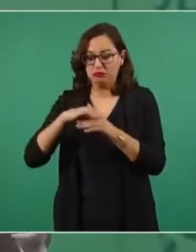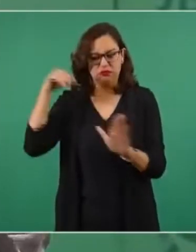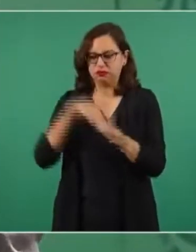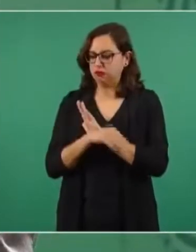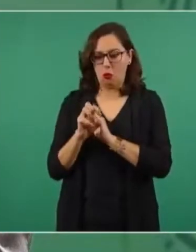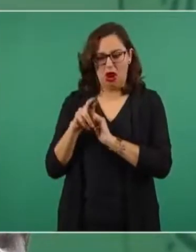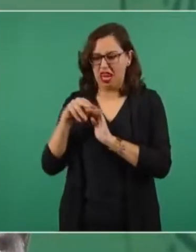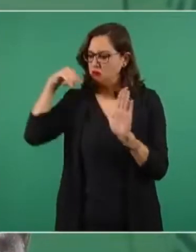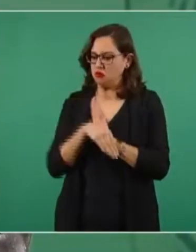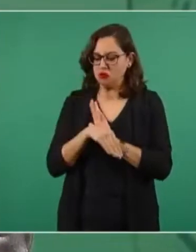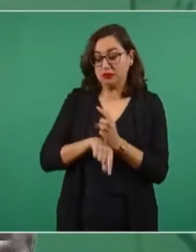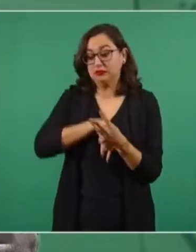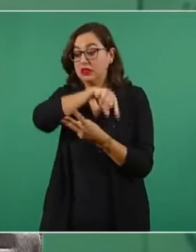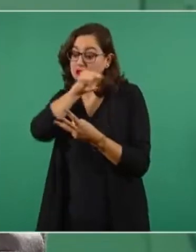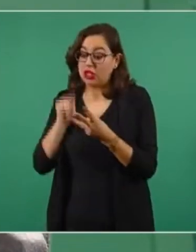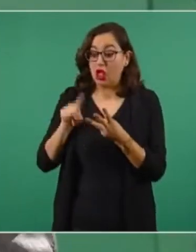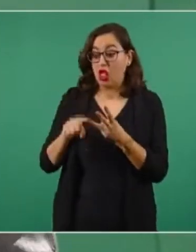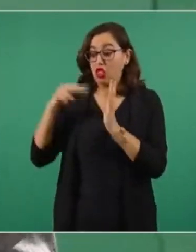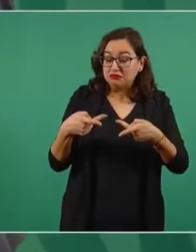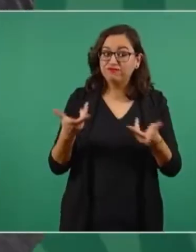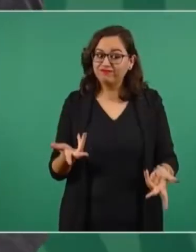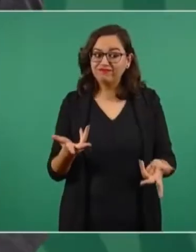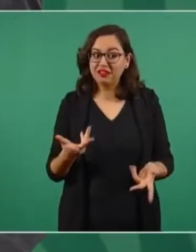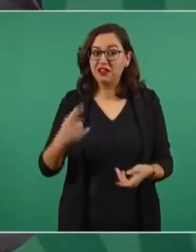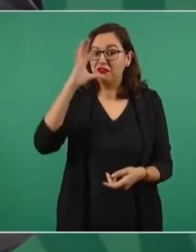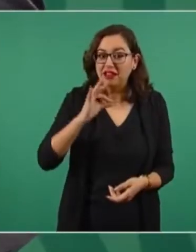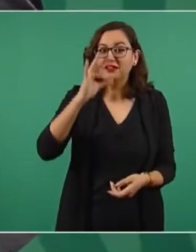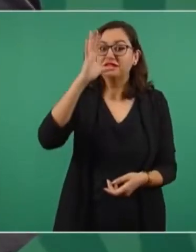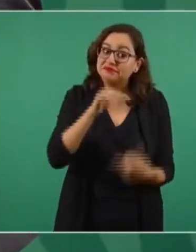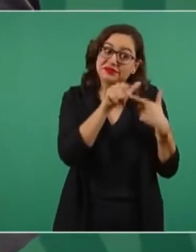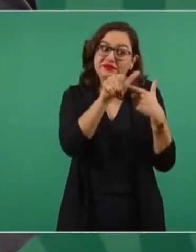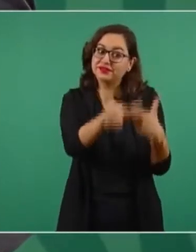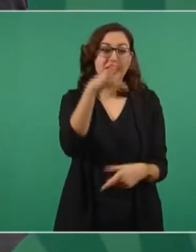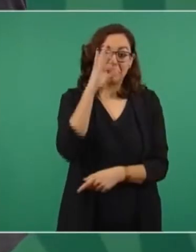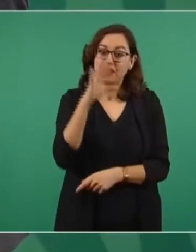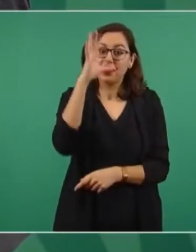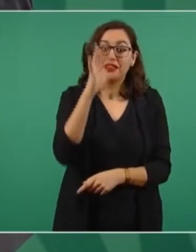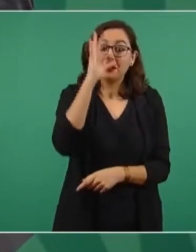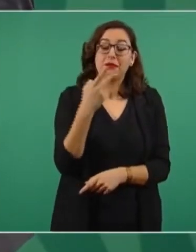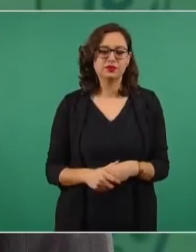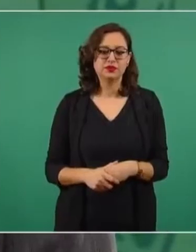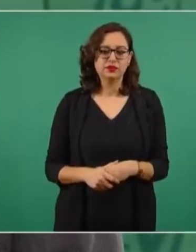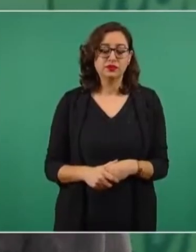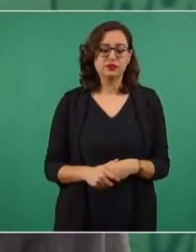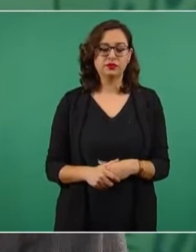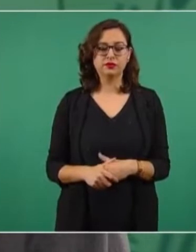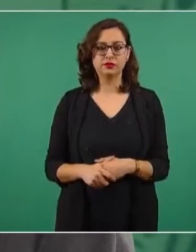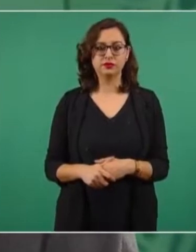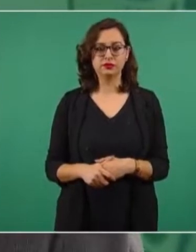debilitado, lo quitamos. Pero van a seguir. Entonces,